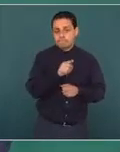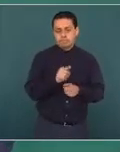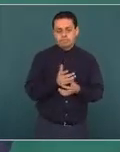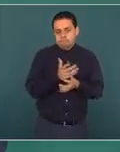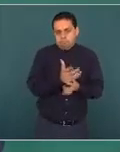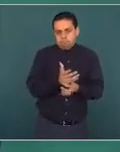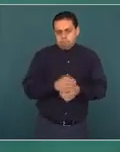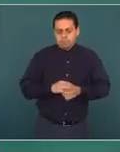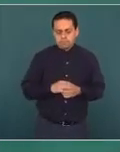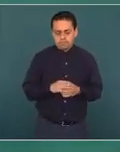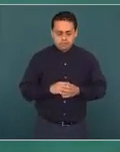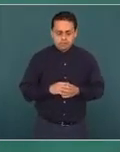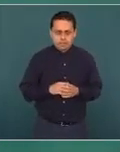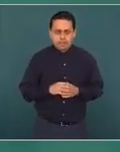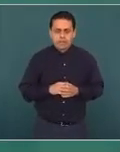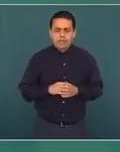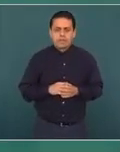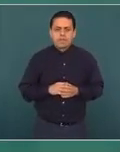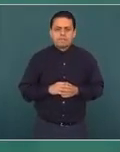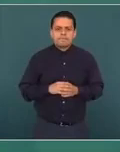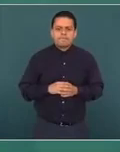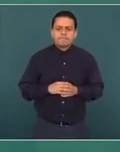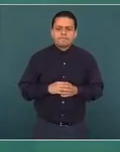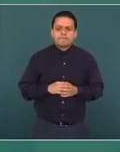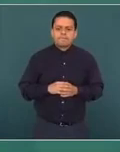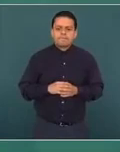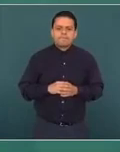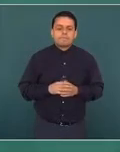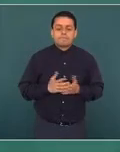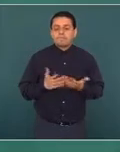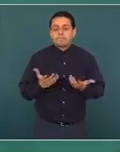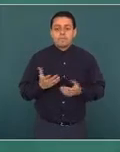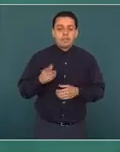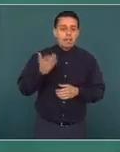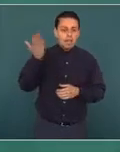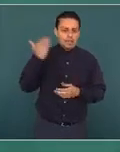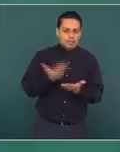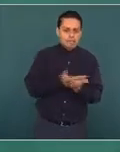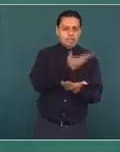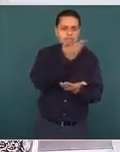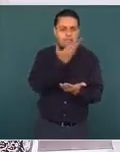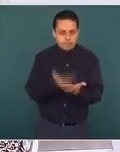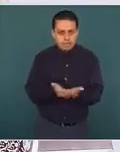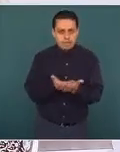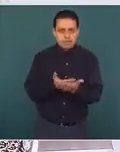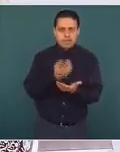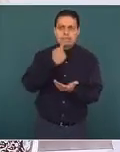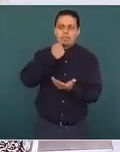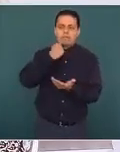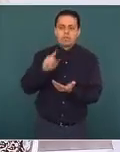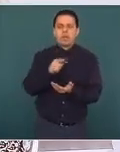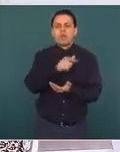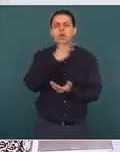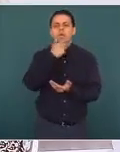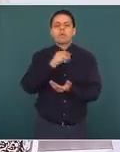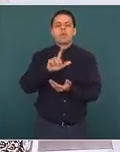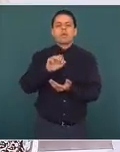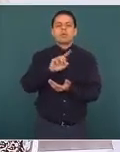presentó el señor Lozoya,